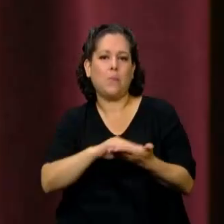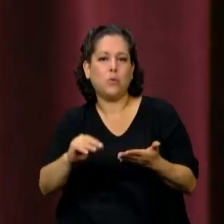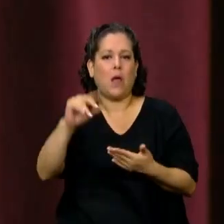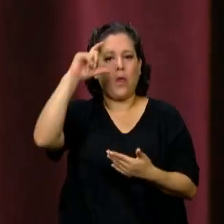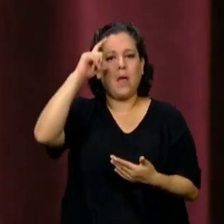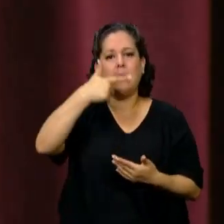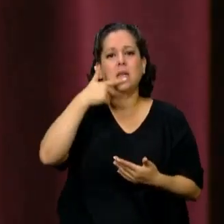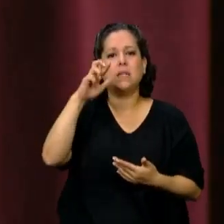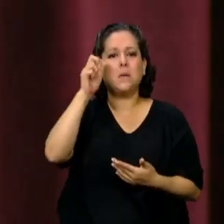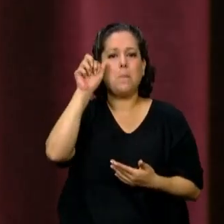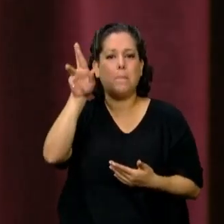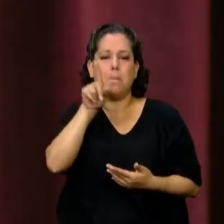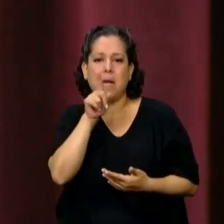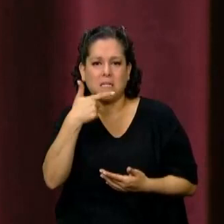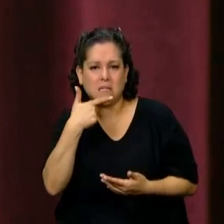González, diputado Selva.